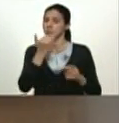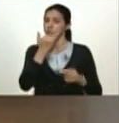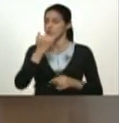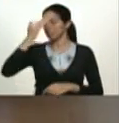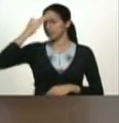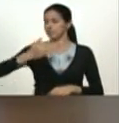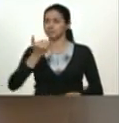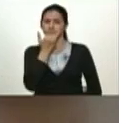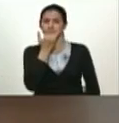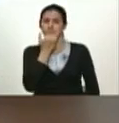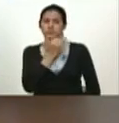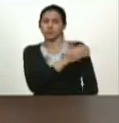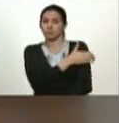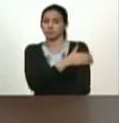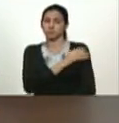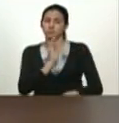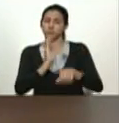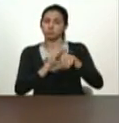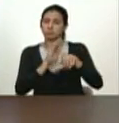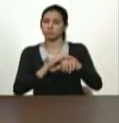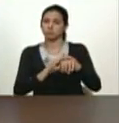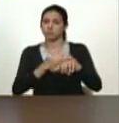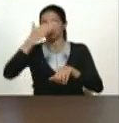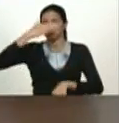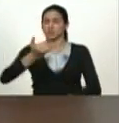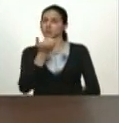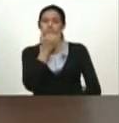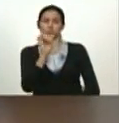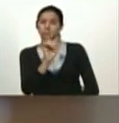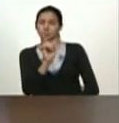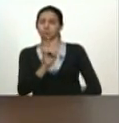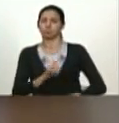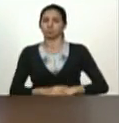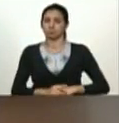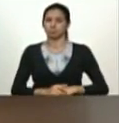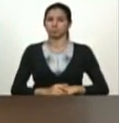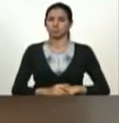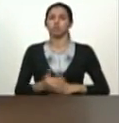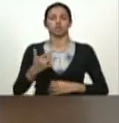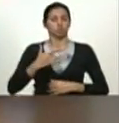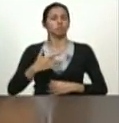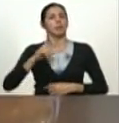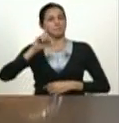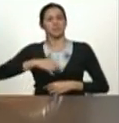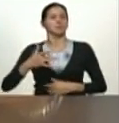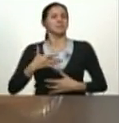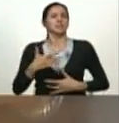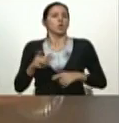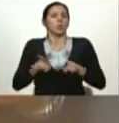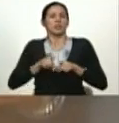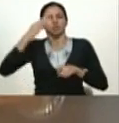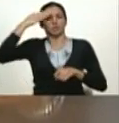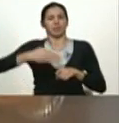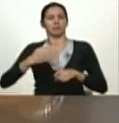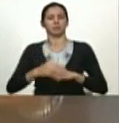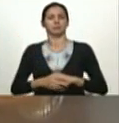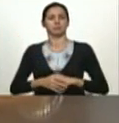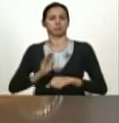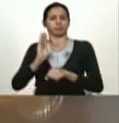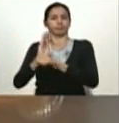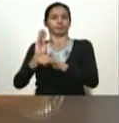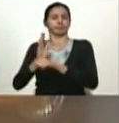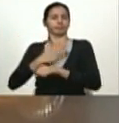no se equivoquen con nosotros los soldados porque yo me siento soldado de esta heroica y gloriosa fuerza armada nacional bolivariana así me siento